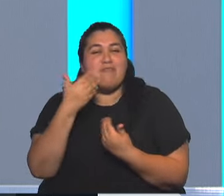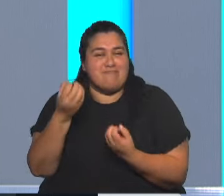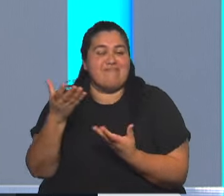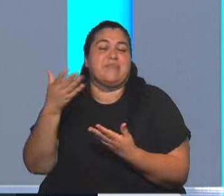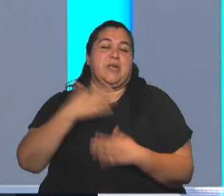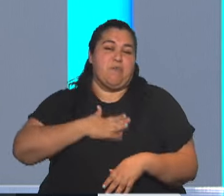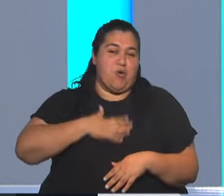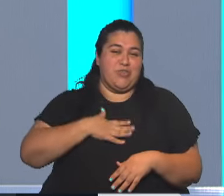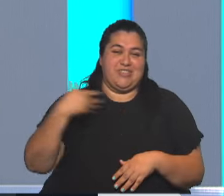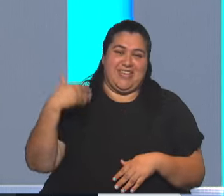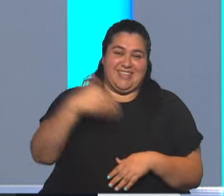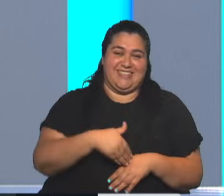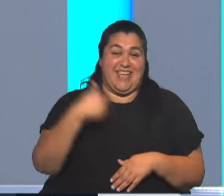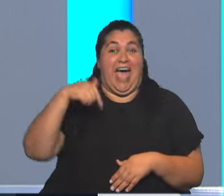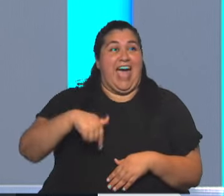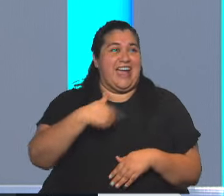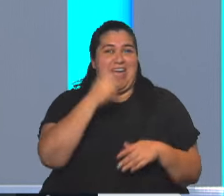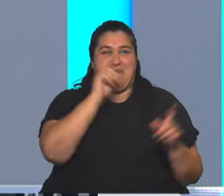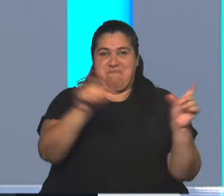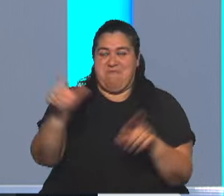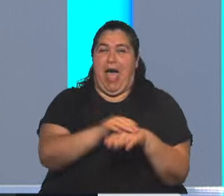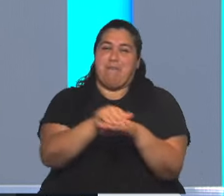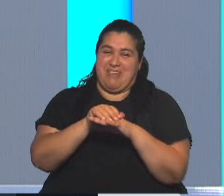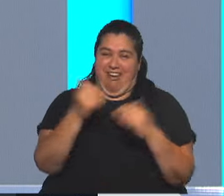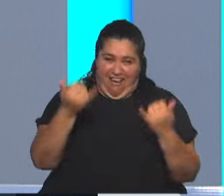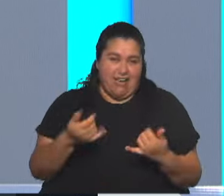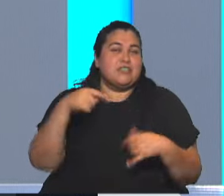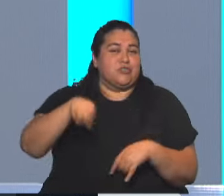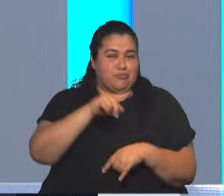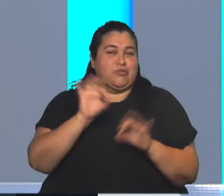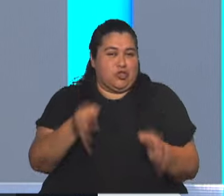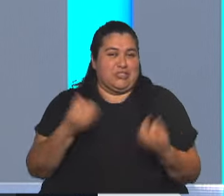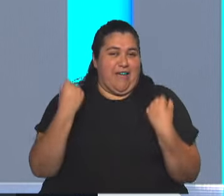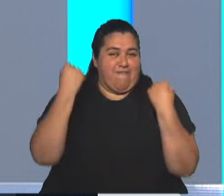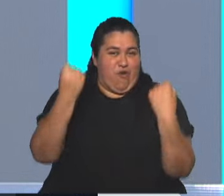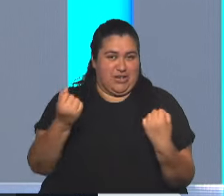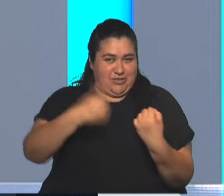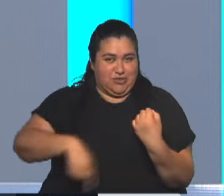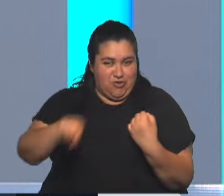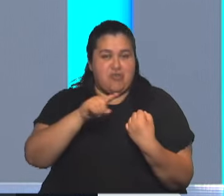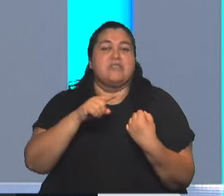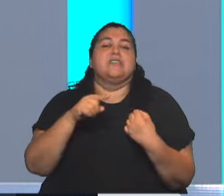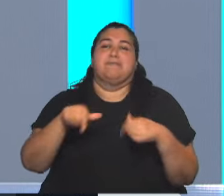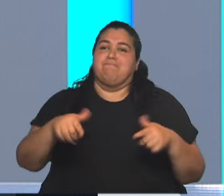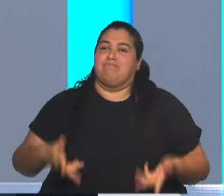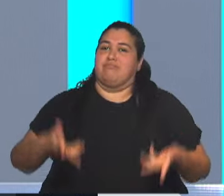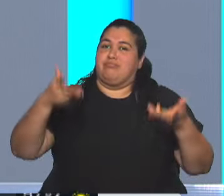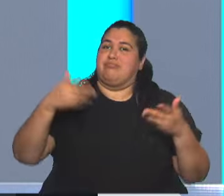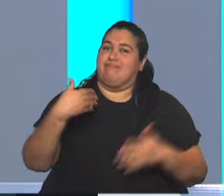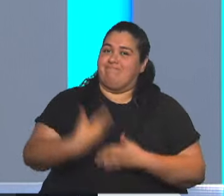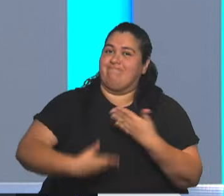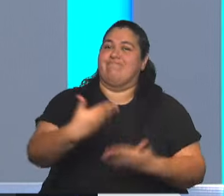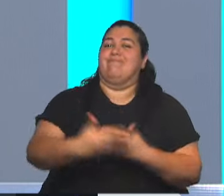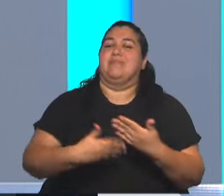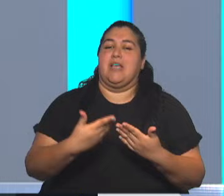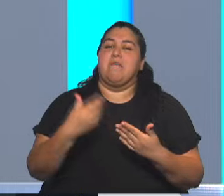contento, acá tengo grandes amigos y sé el esfuerzo enorme que están haciendo para levantar este canal y ponerlo